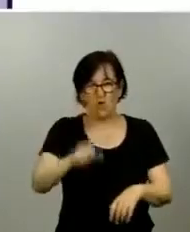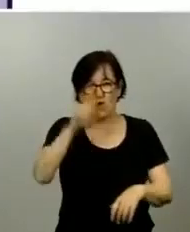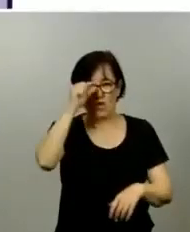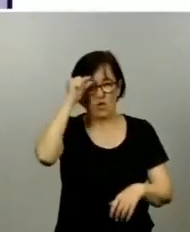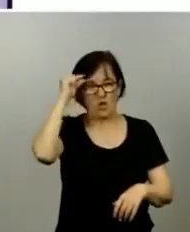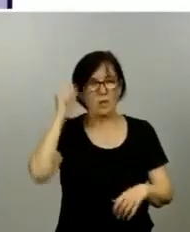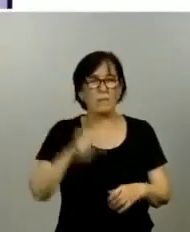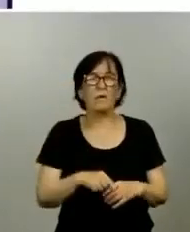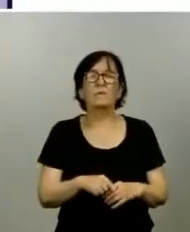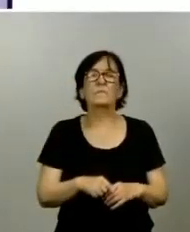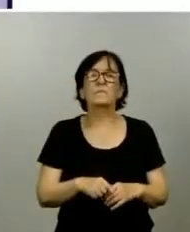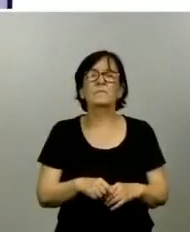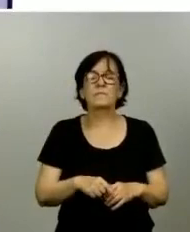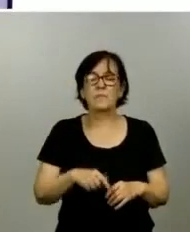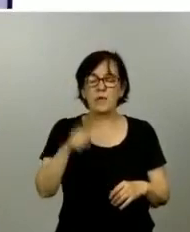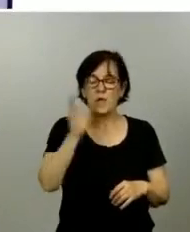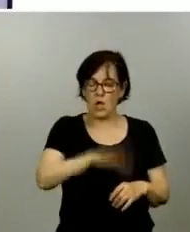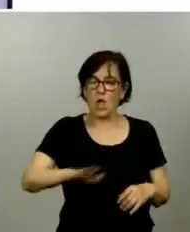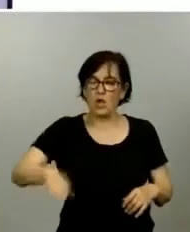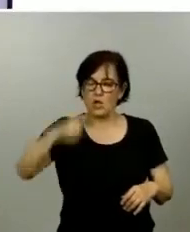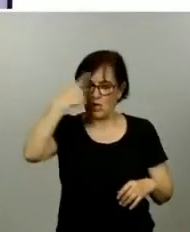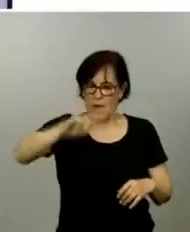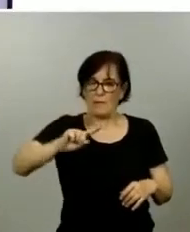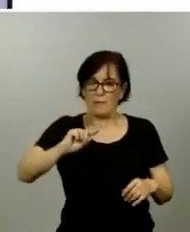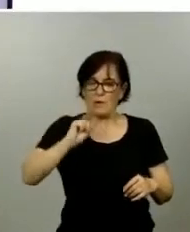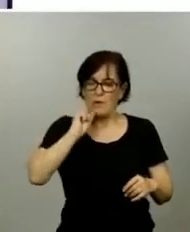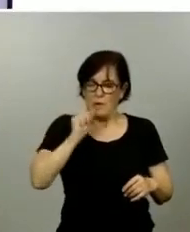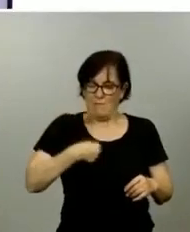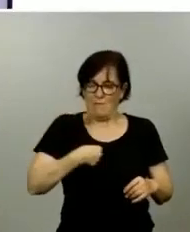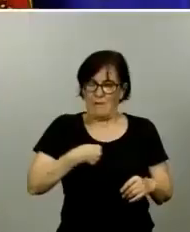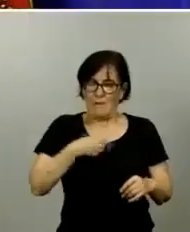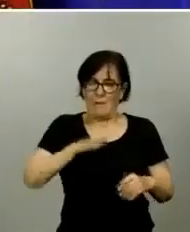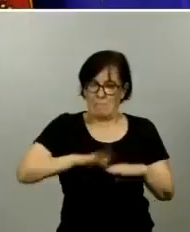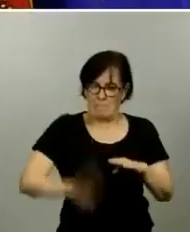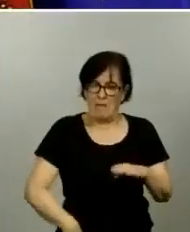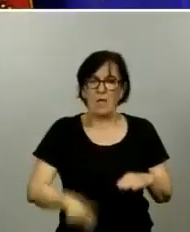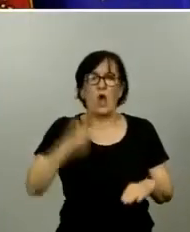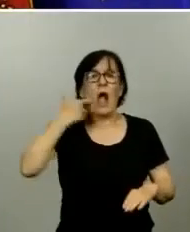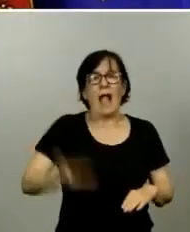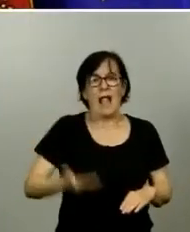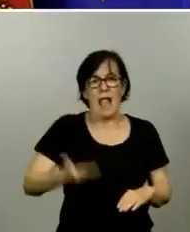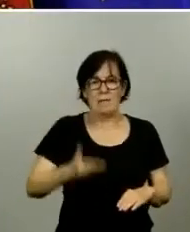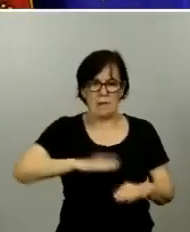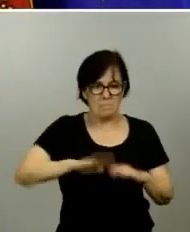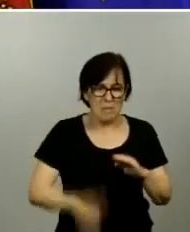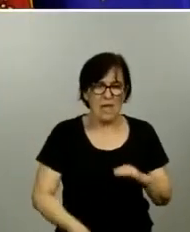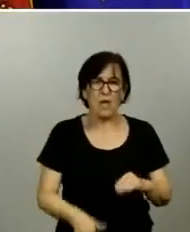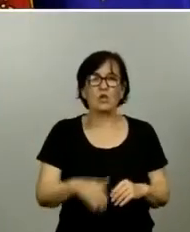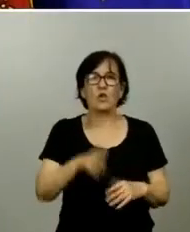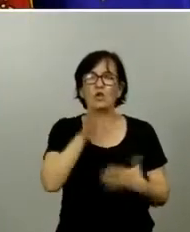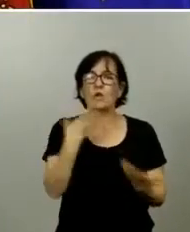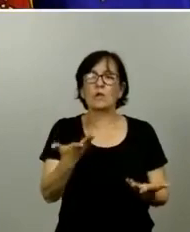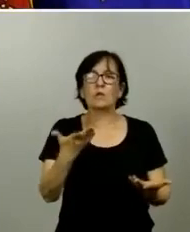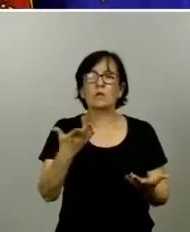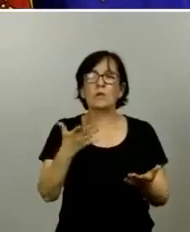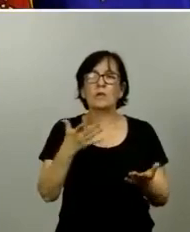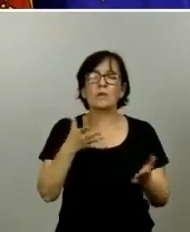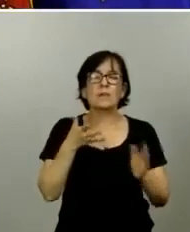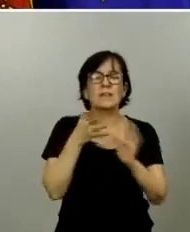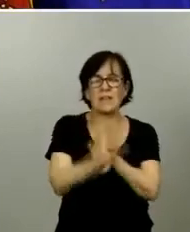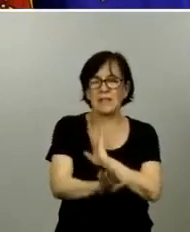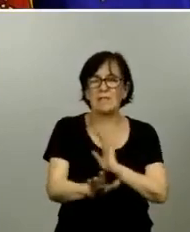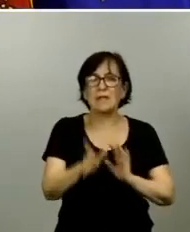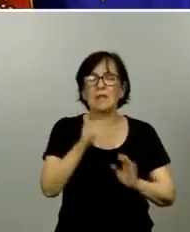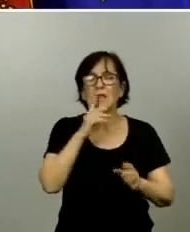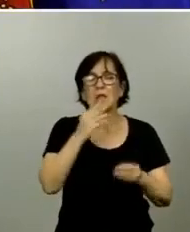sabemos por de pronto que se infectan menos con menos gravedad y esto obviamente implica probablemente entre otras cosas